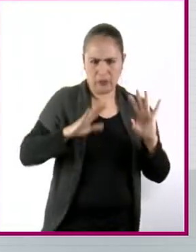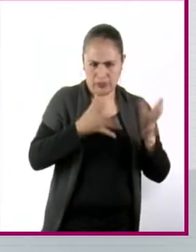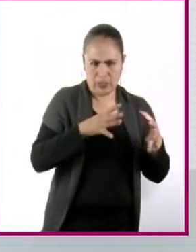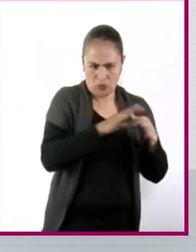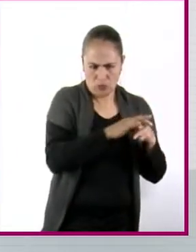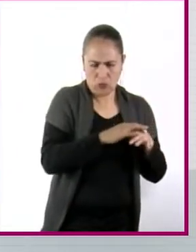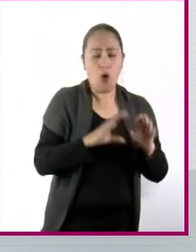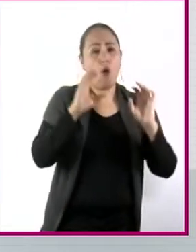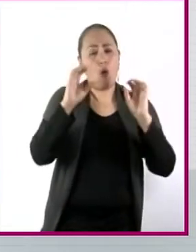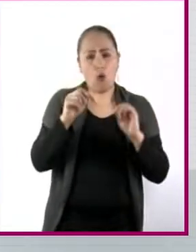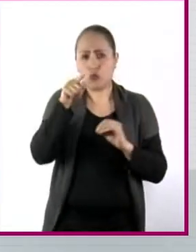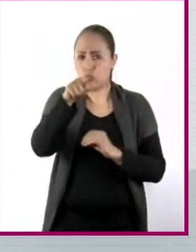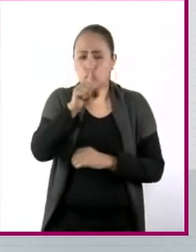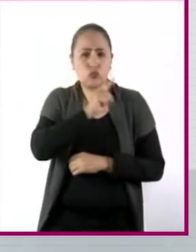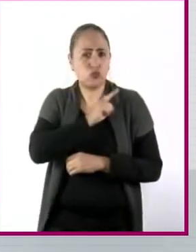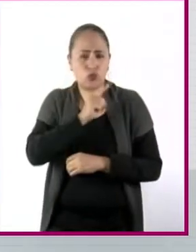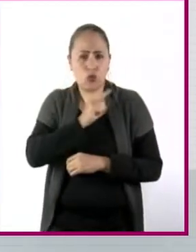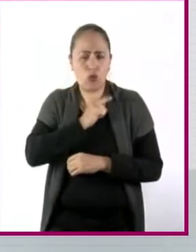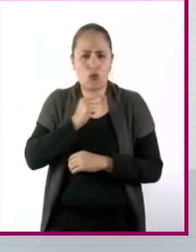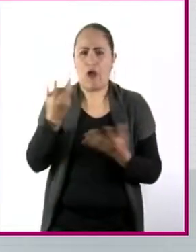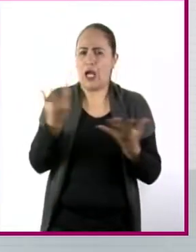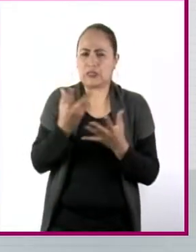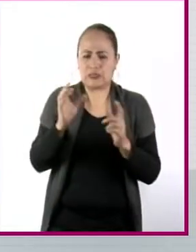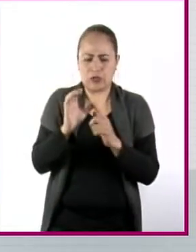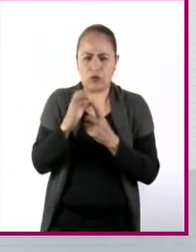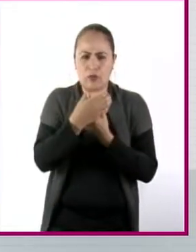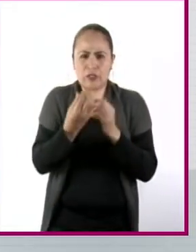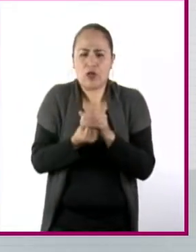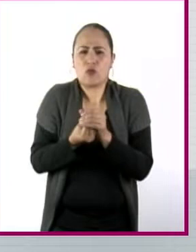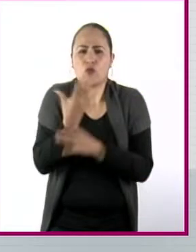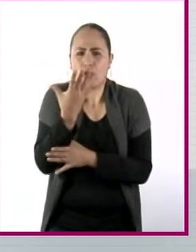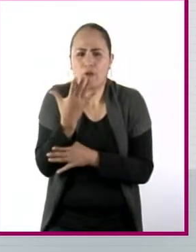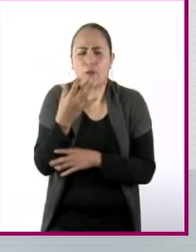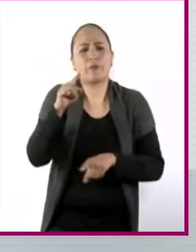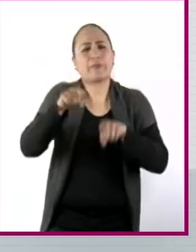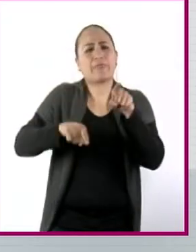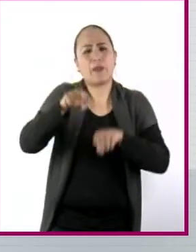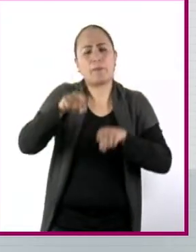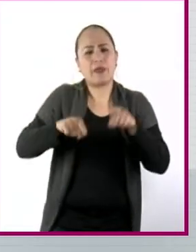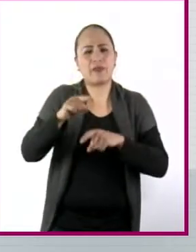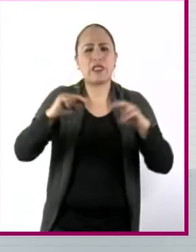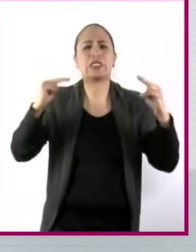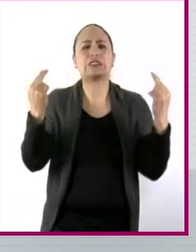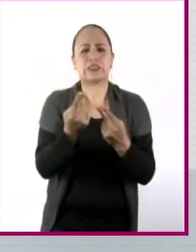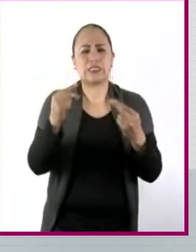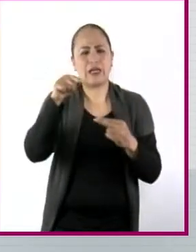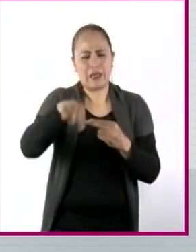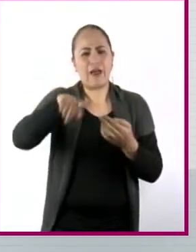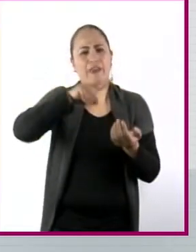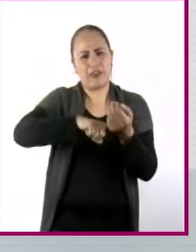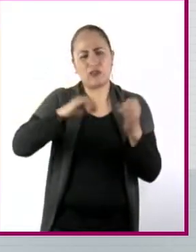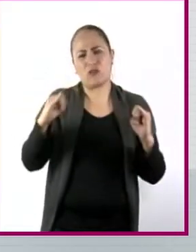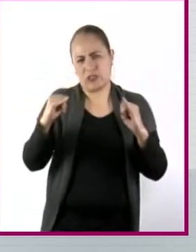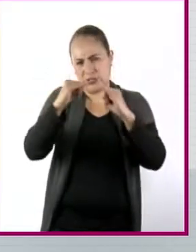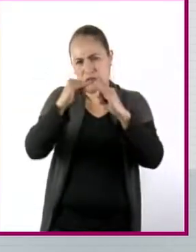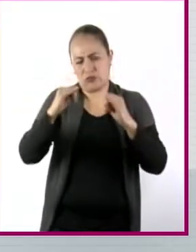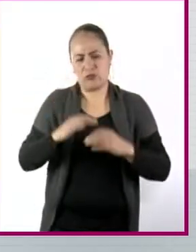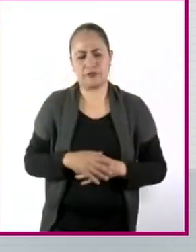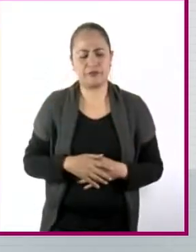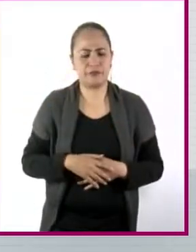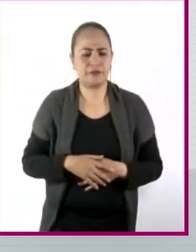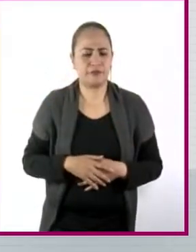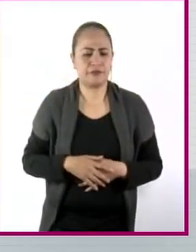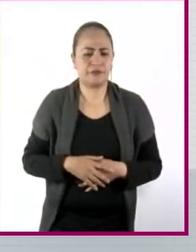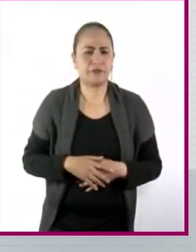comité de acuerdo a las necesidades que la misma institución tenga, ¿no? O sea, tú